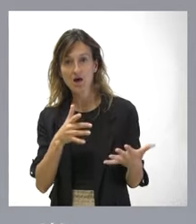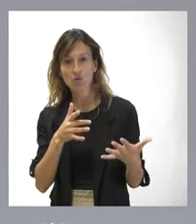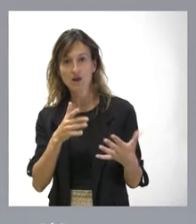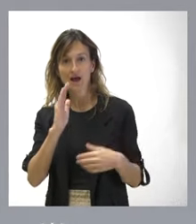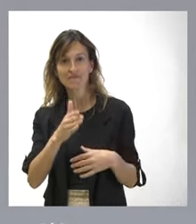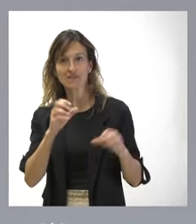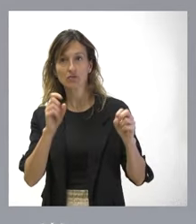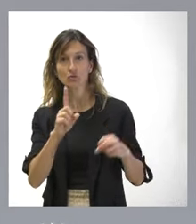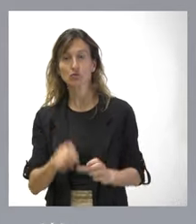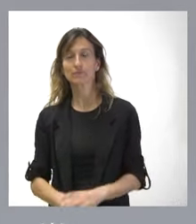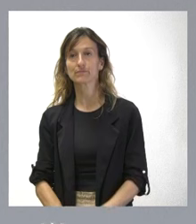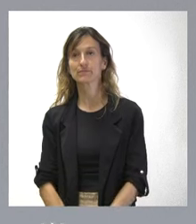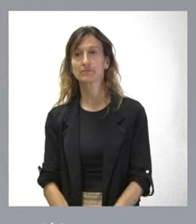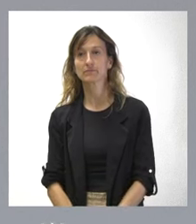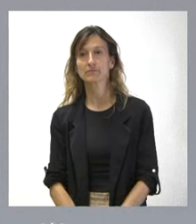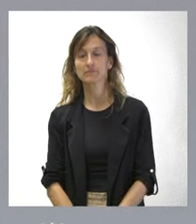afectados.